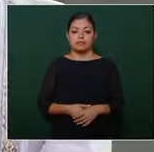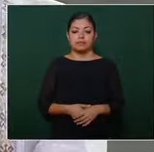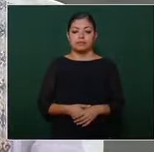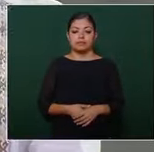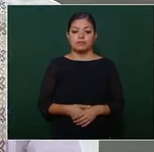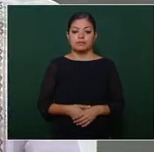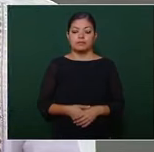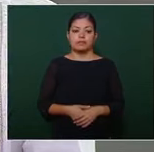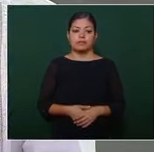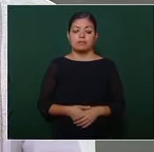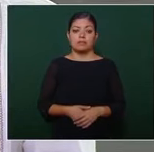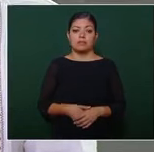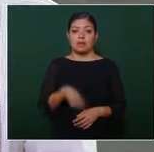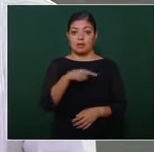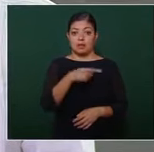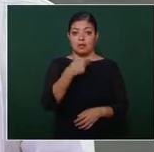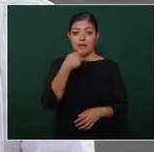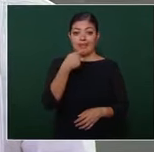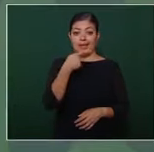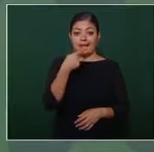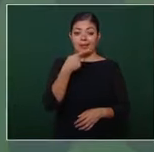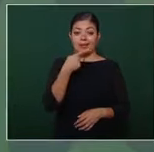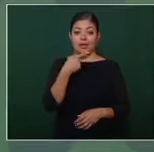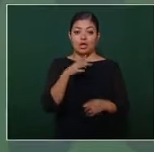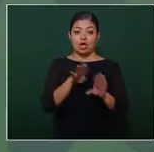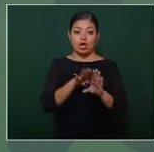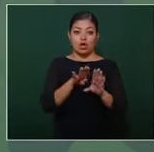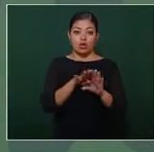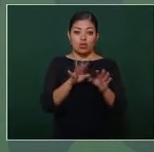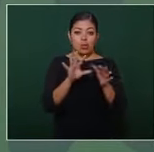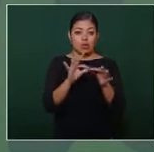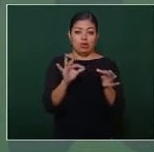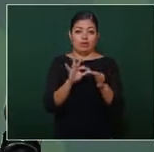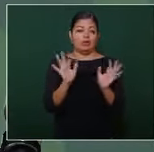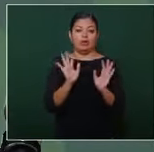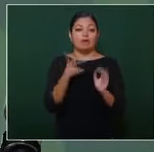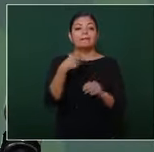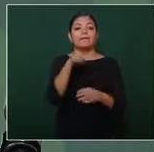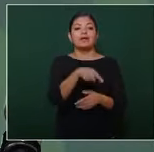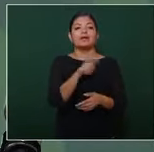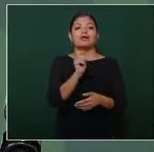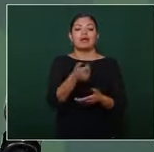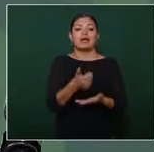tiene que ver con los básicos pero ayuda mucho al campo